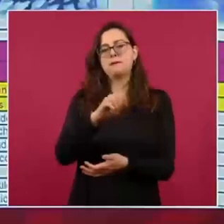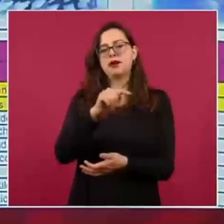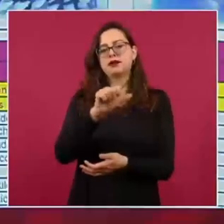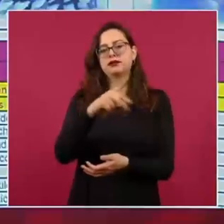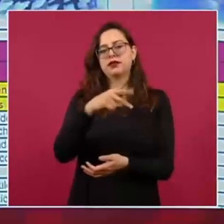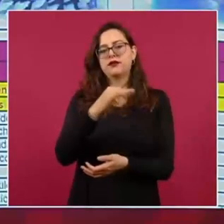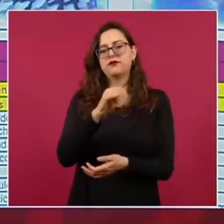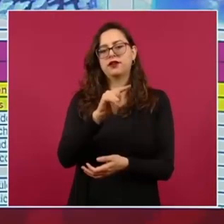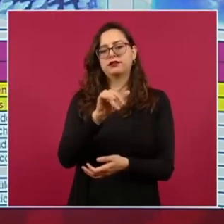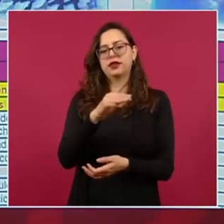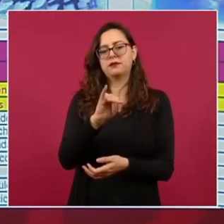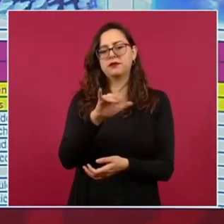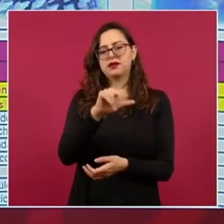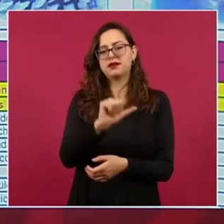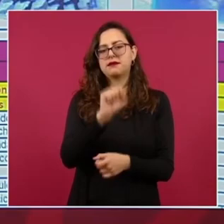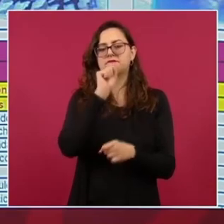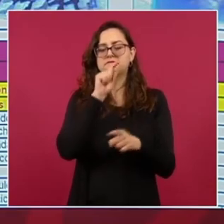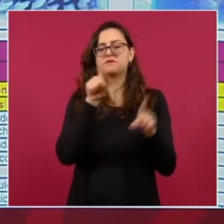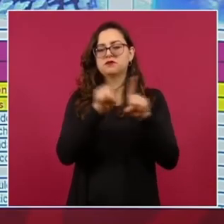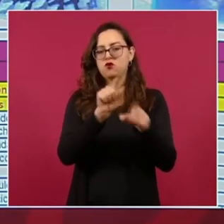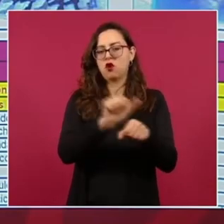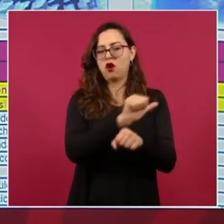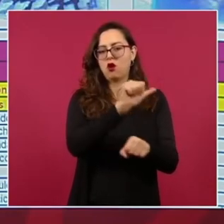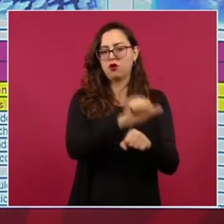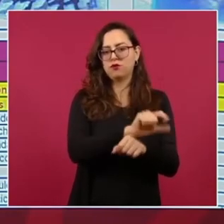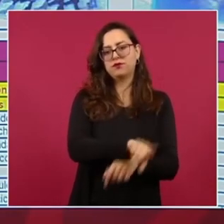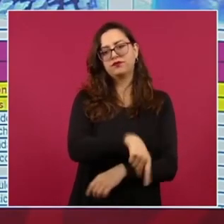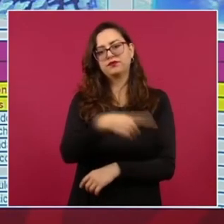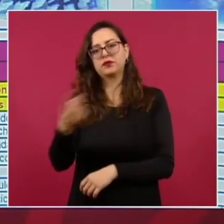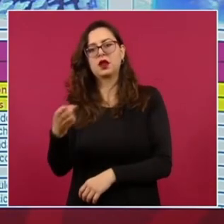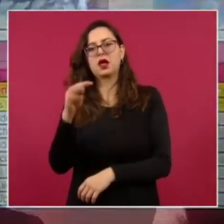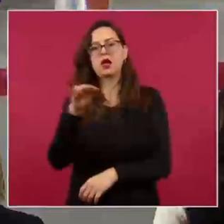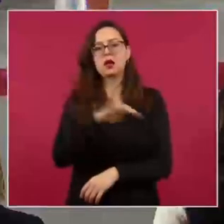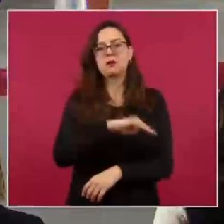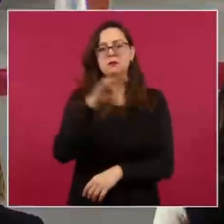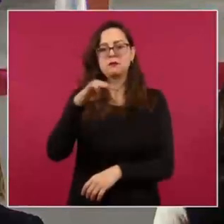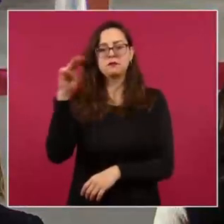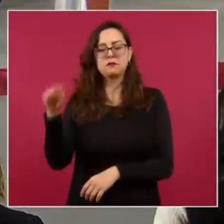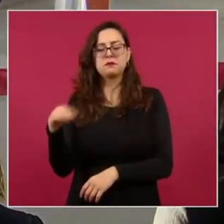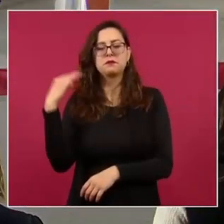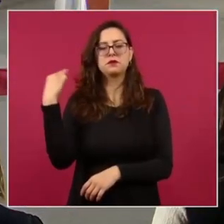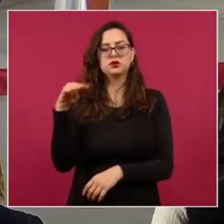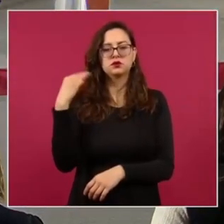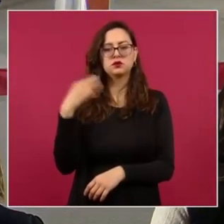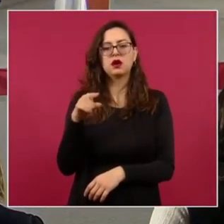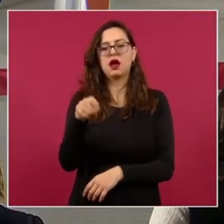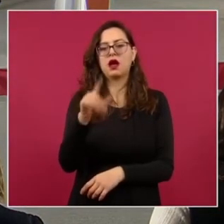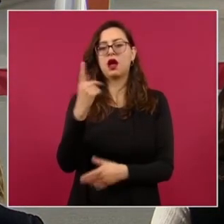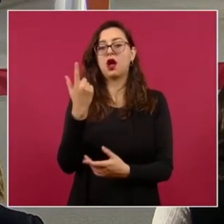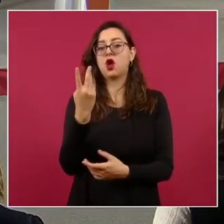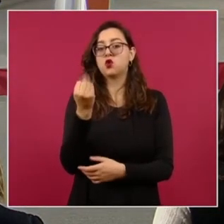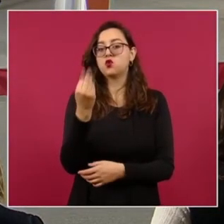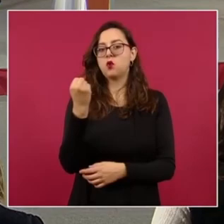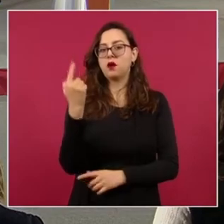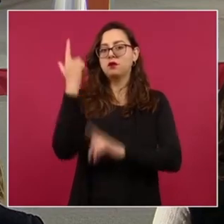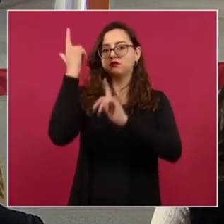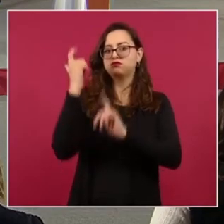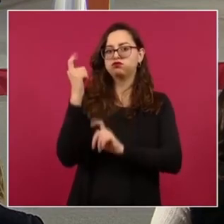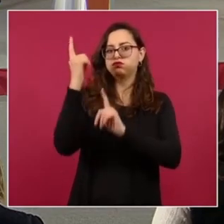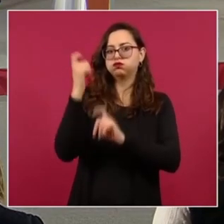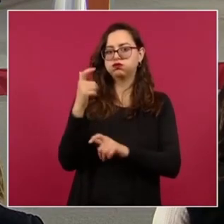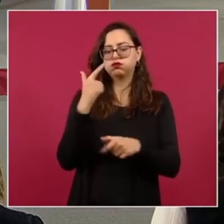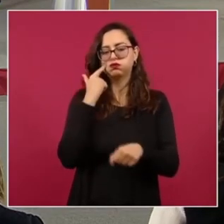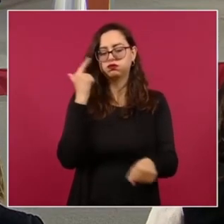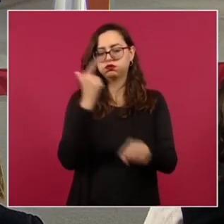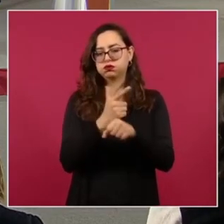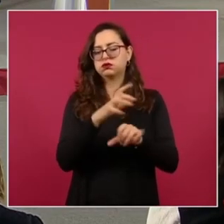vehículos. En Zaguayo, Michoacán, cinco personas detenidas, con nueve armas largas que aparecen aquí. Siguiente.